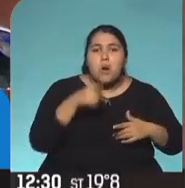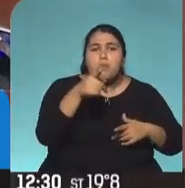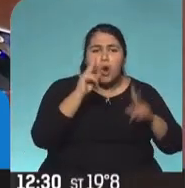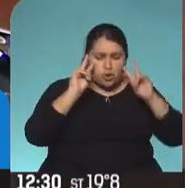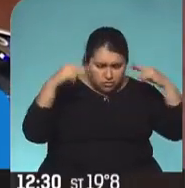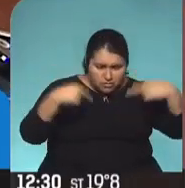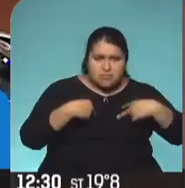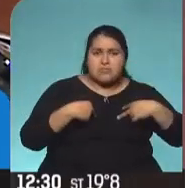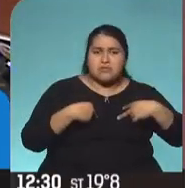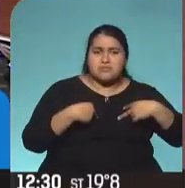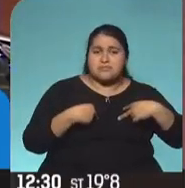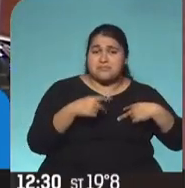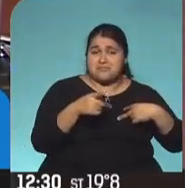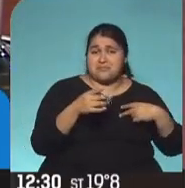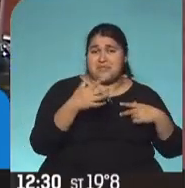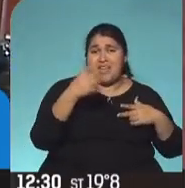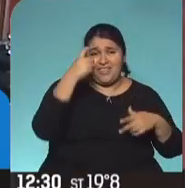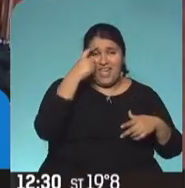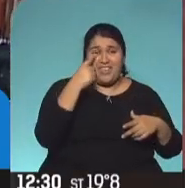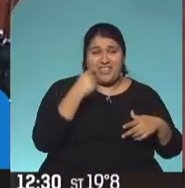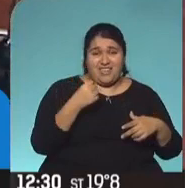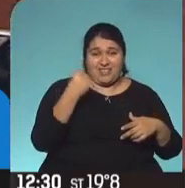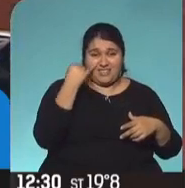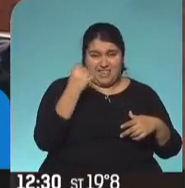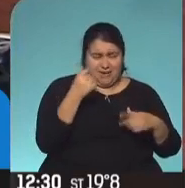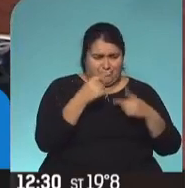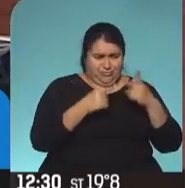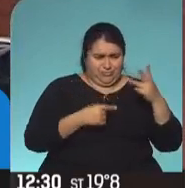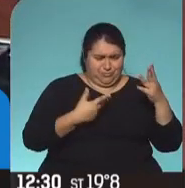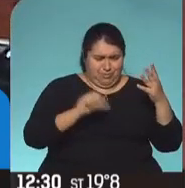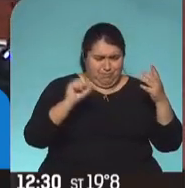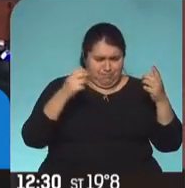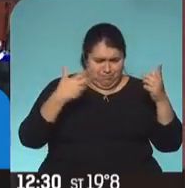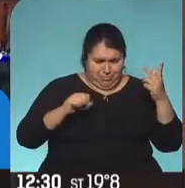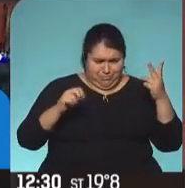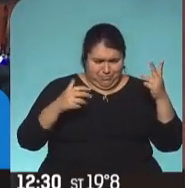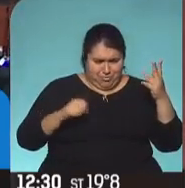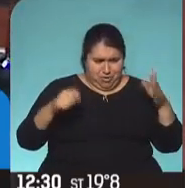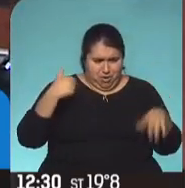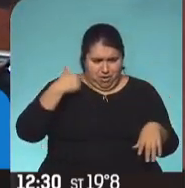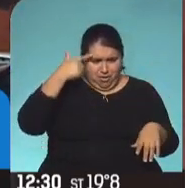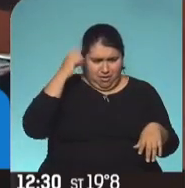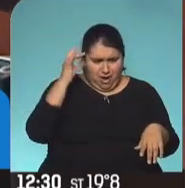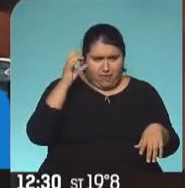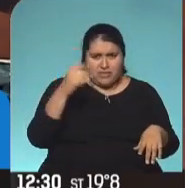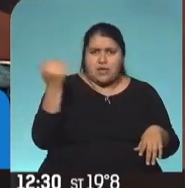vos. Sí, a pesar de ser solamente 10 días, ya he notado varias cosas y tengo un dolor de cabeza impresionante.